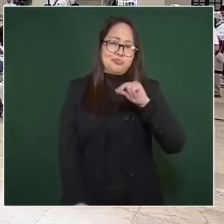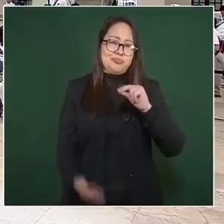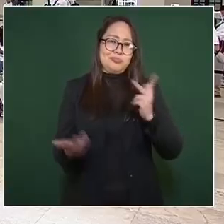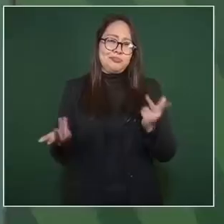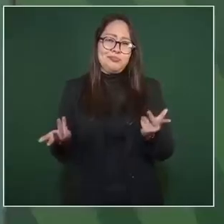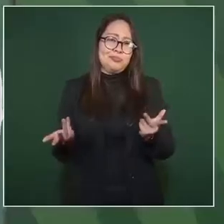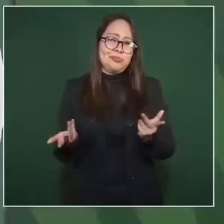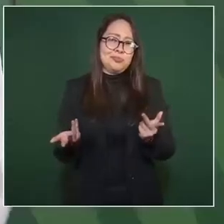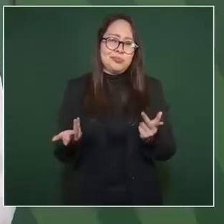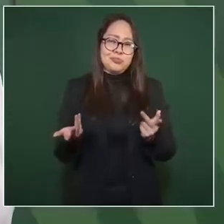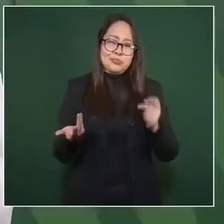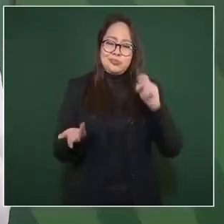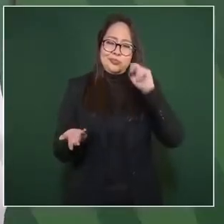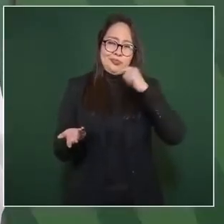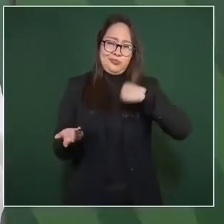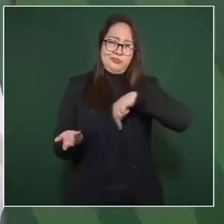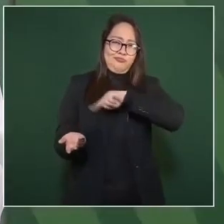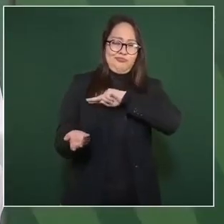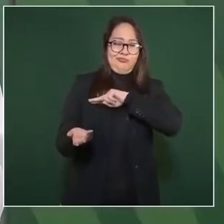yo tengo